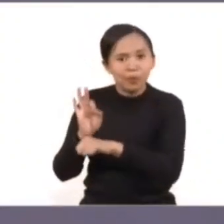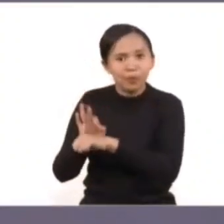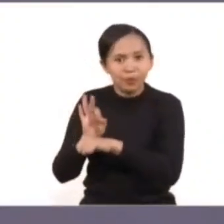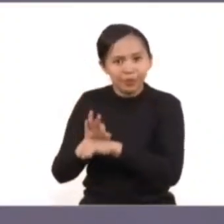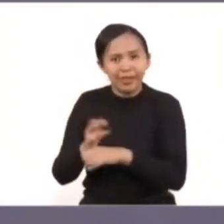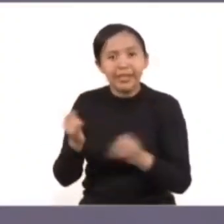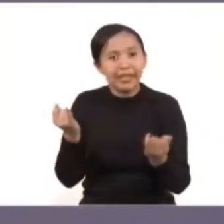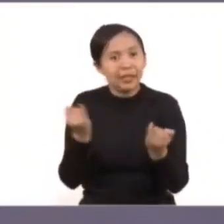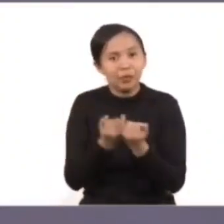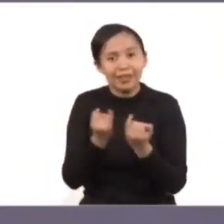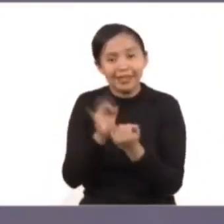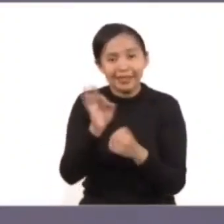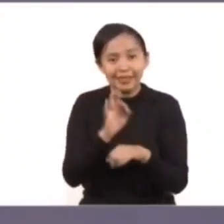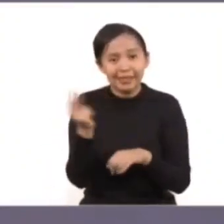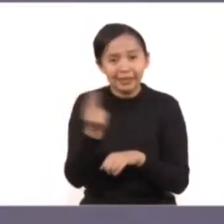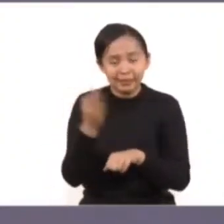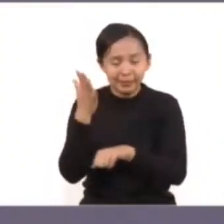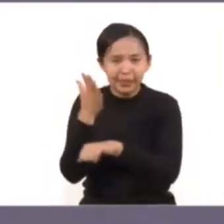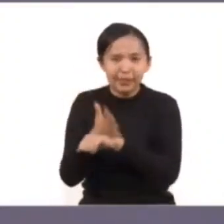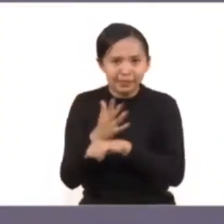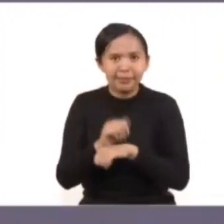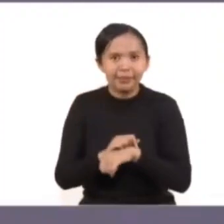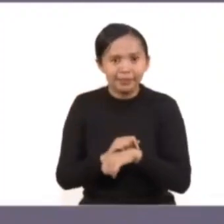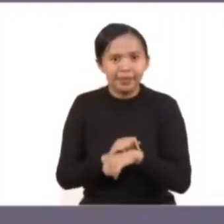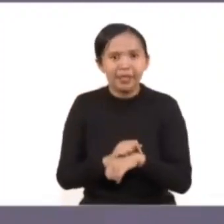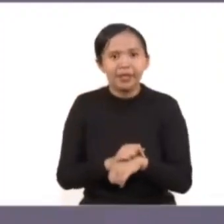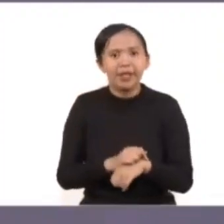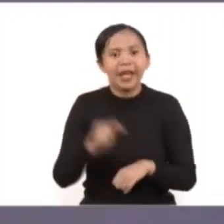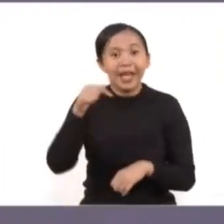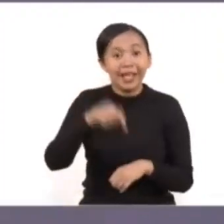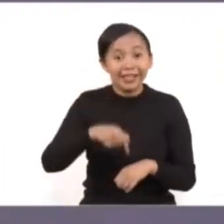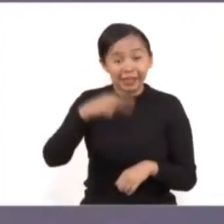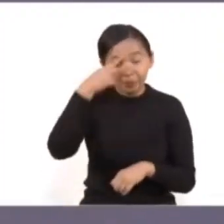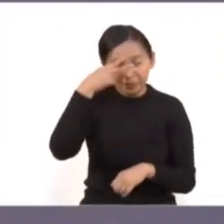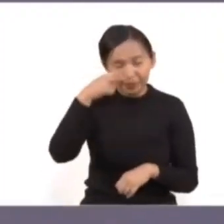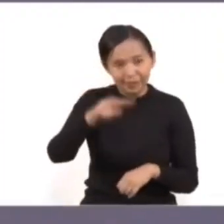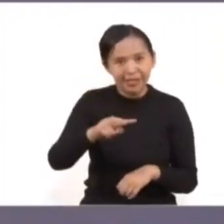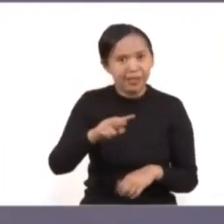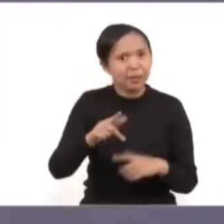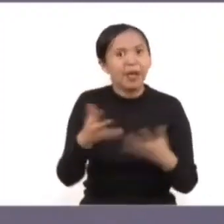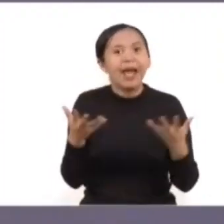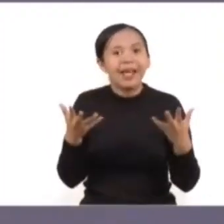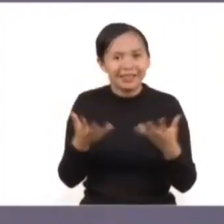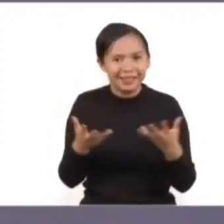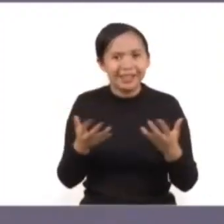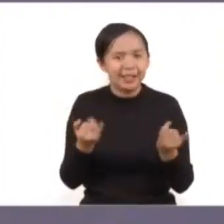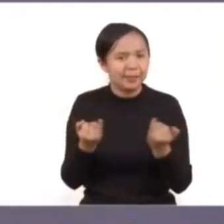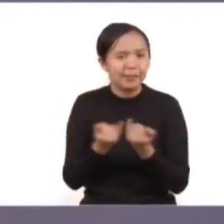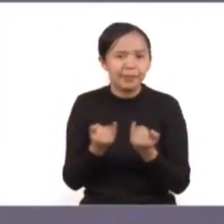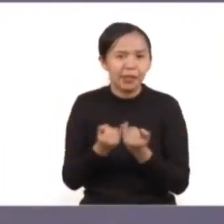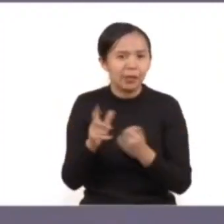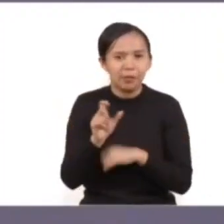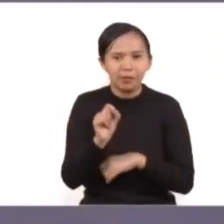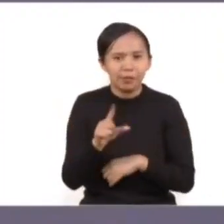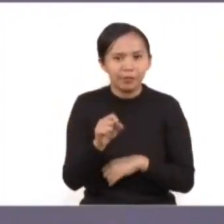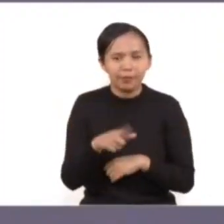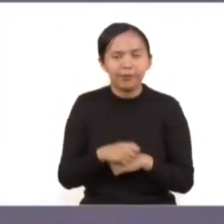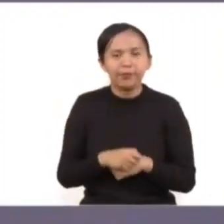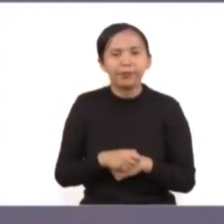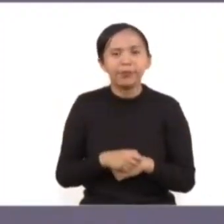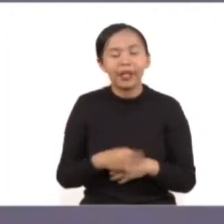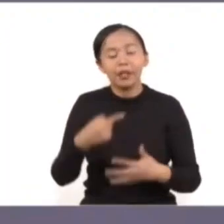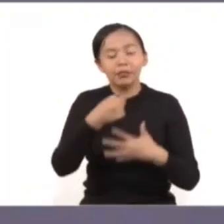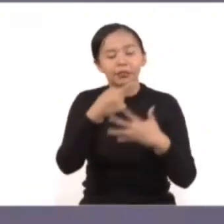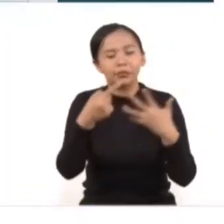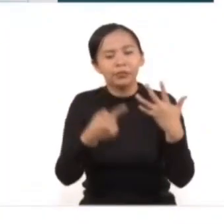erradicar dicha violencia. El Estado mexicano no es la excepción. Las órdenes y medidas de protección